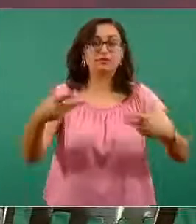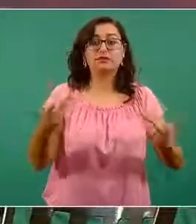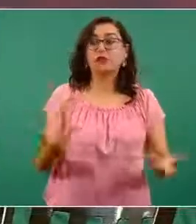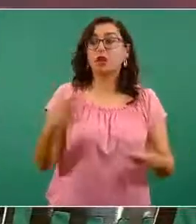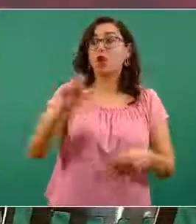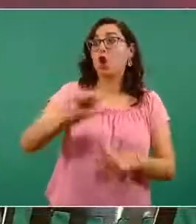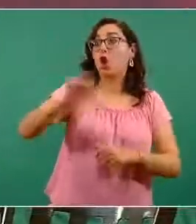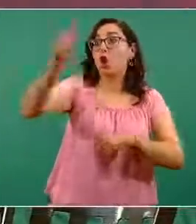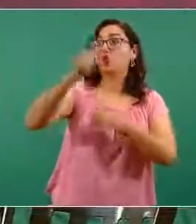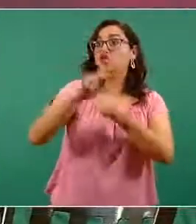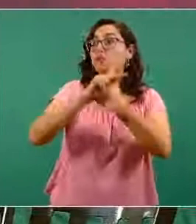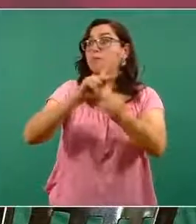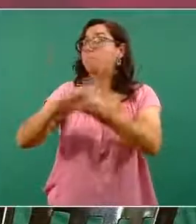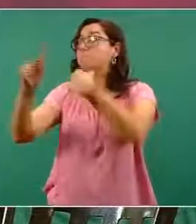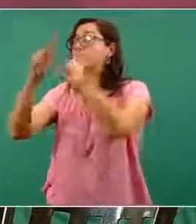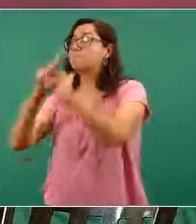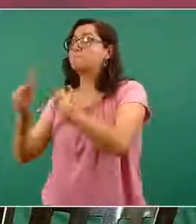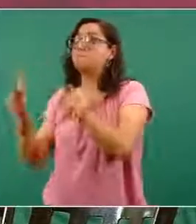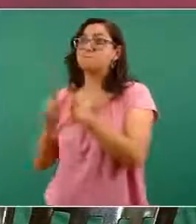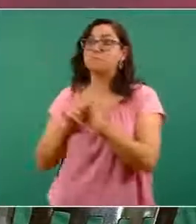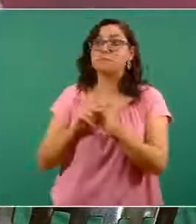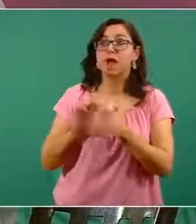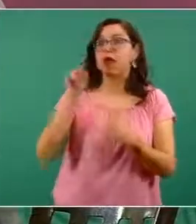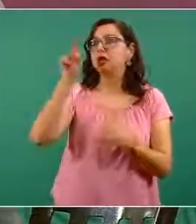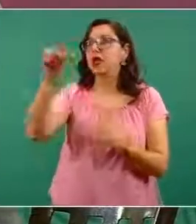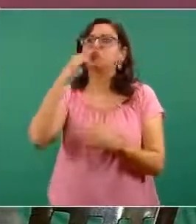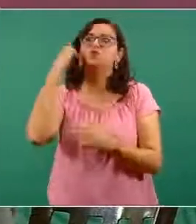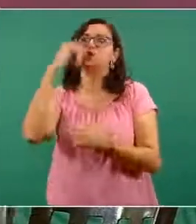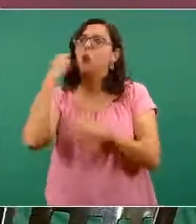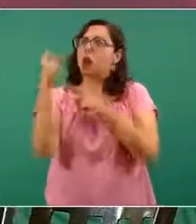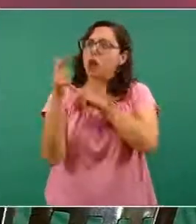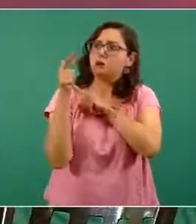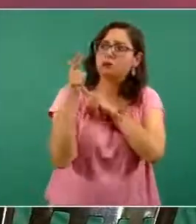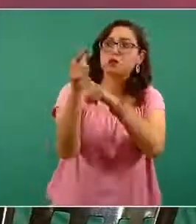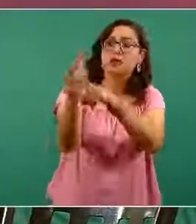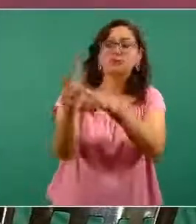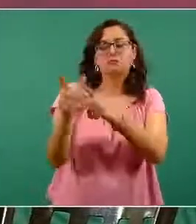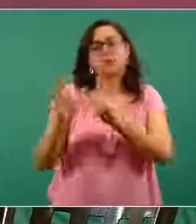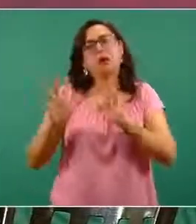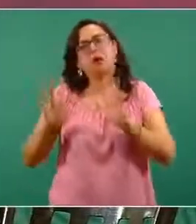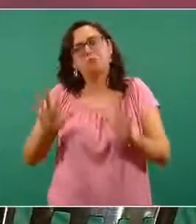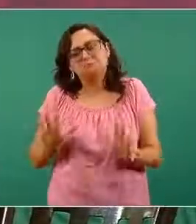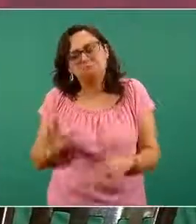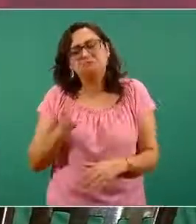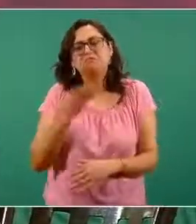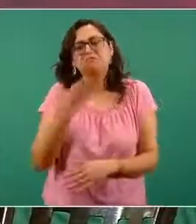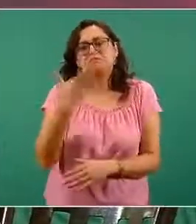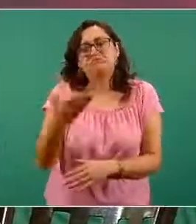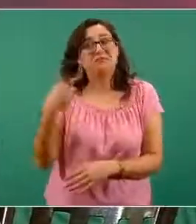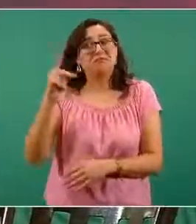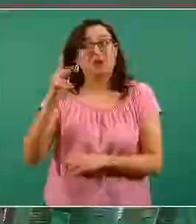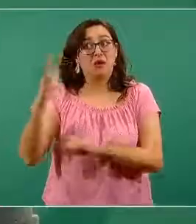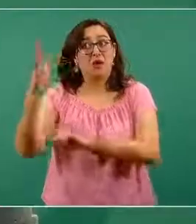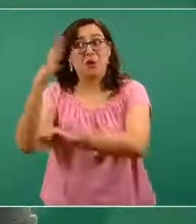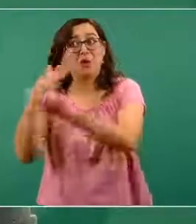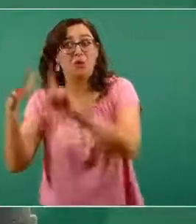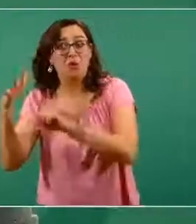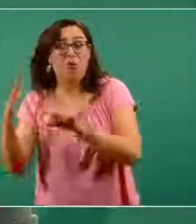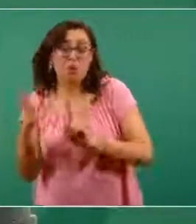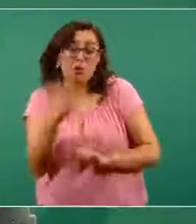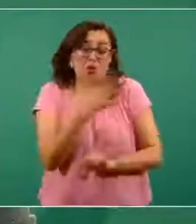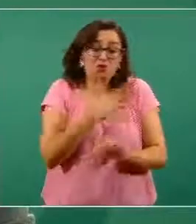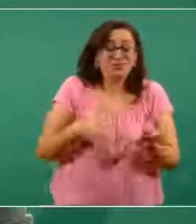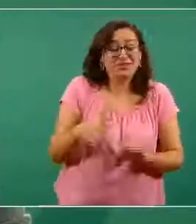que dicen es que en tal lugar nunca se suspendieron las clases. Pues sí, pero la dinámica social es distinta.